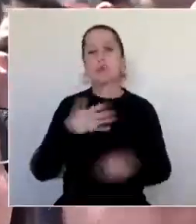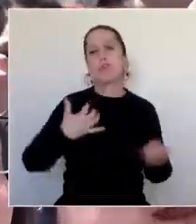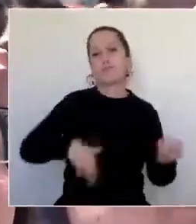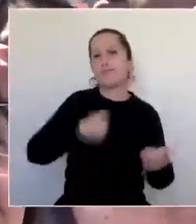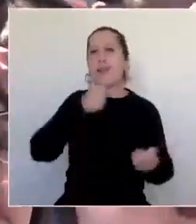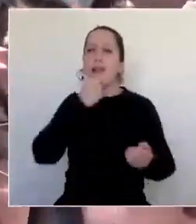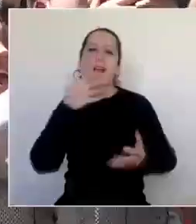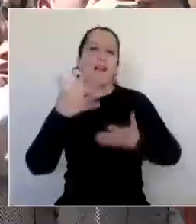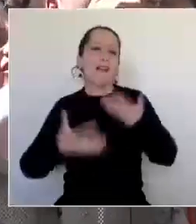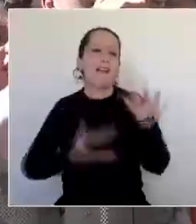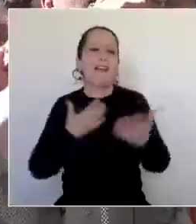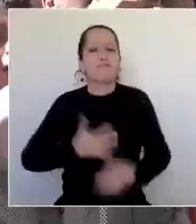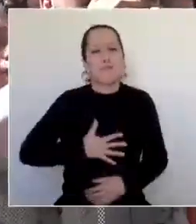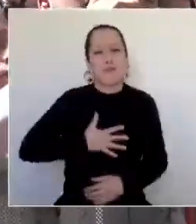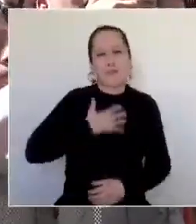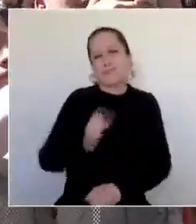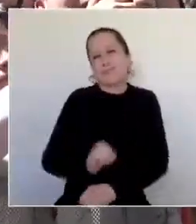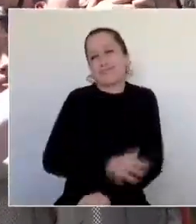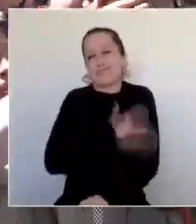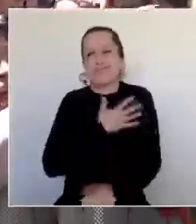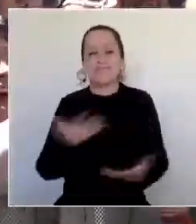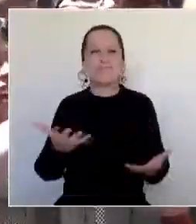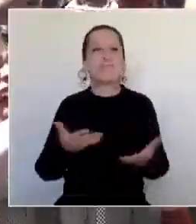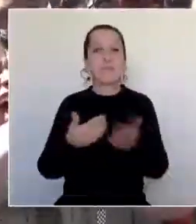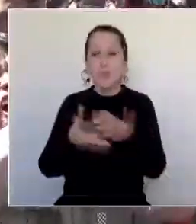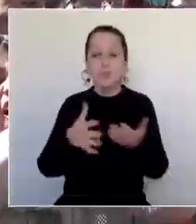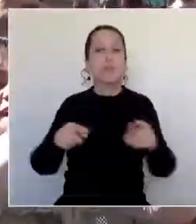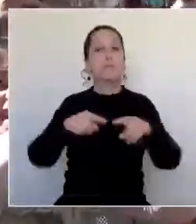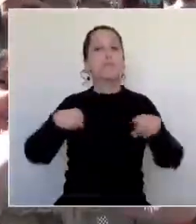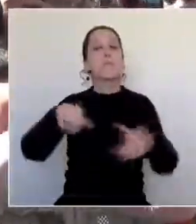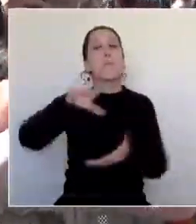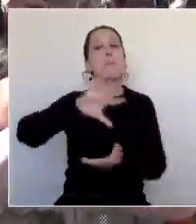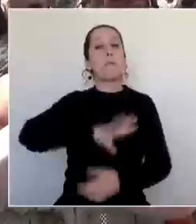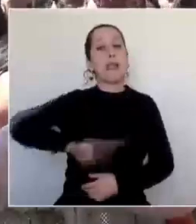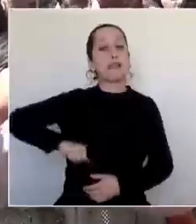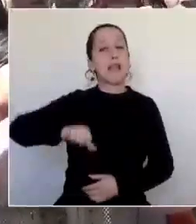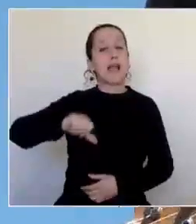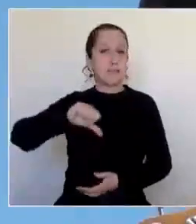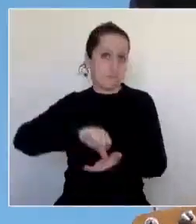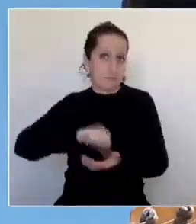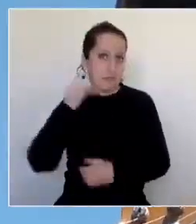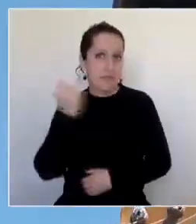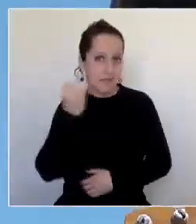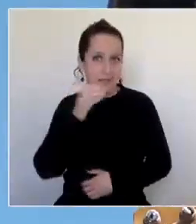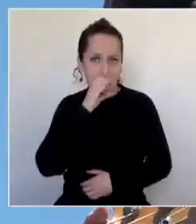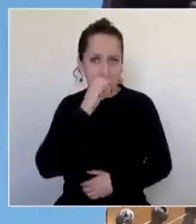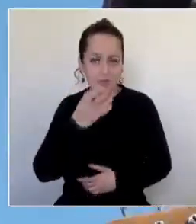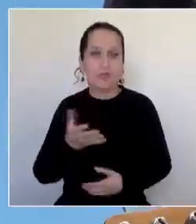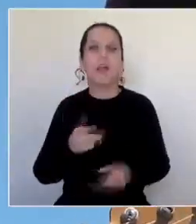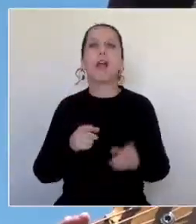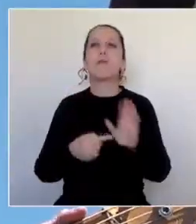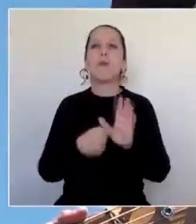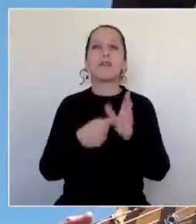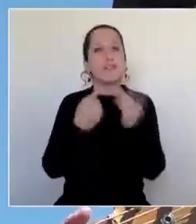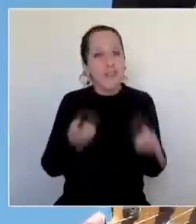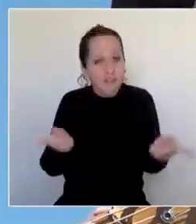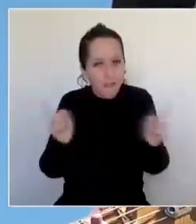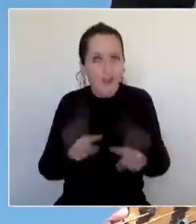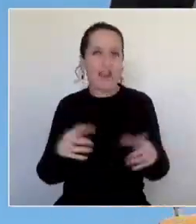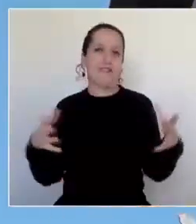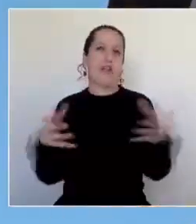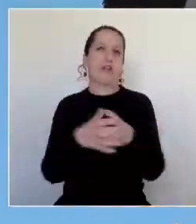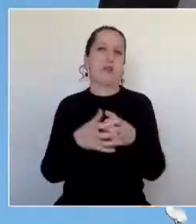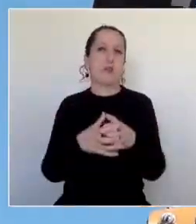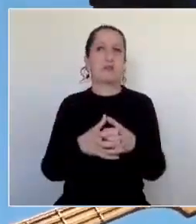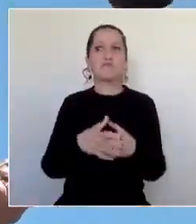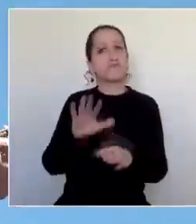música y emoción. El escenario, la plaza de la independencia de Concepción, que marcó el regreso de esta icónica banda